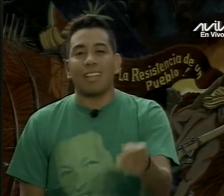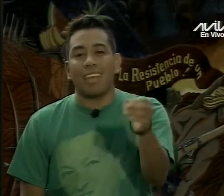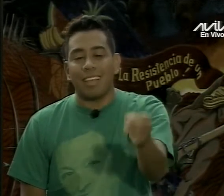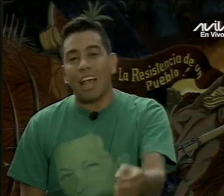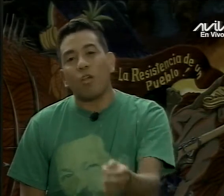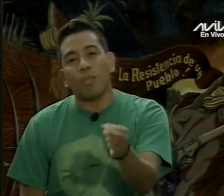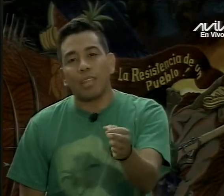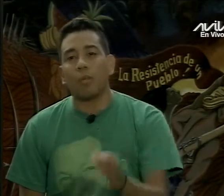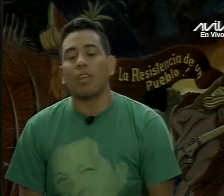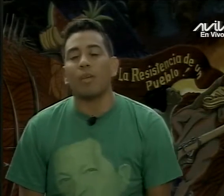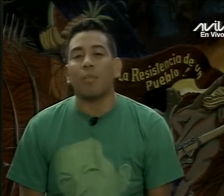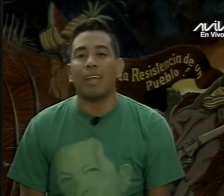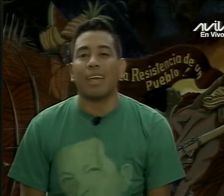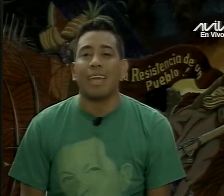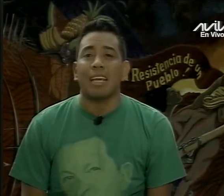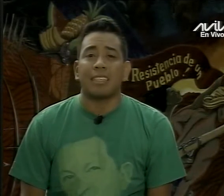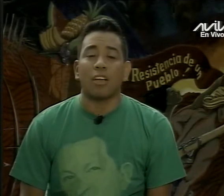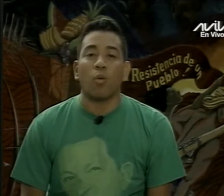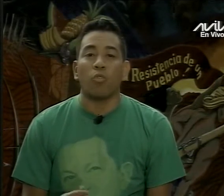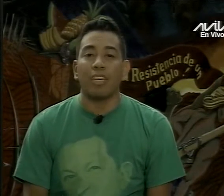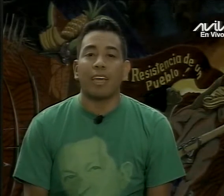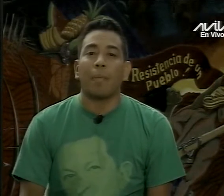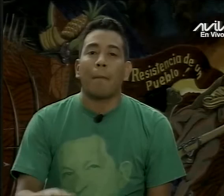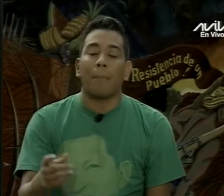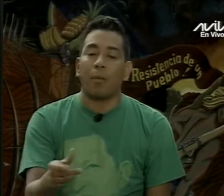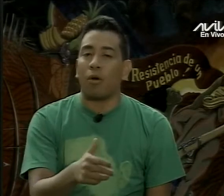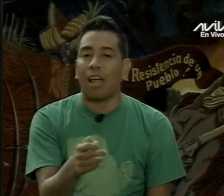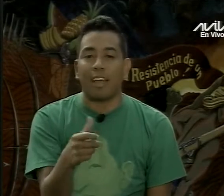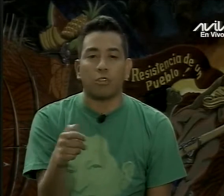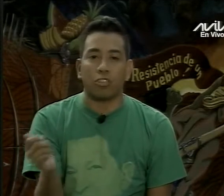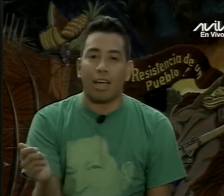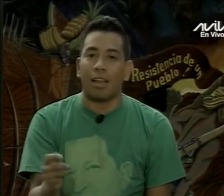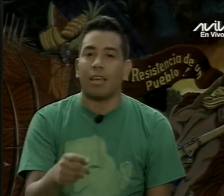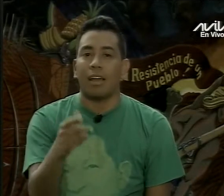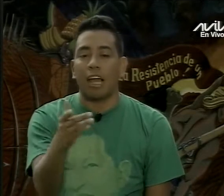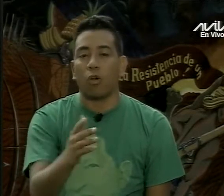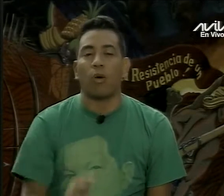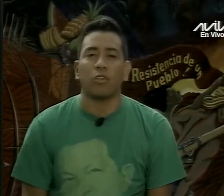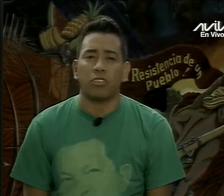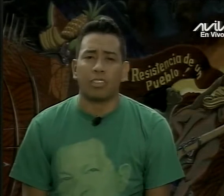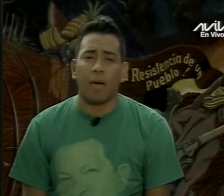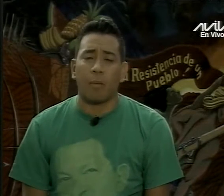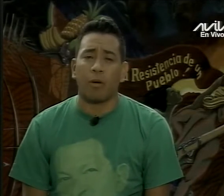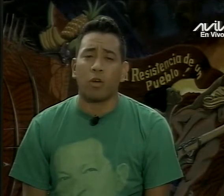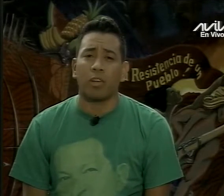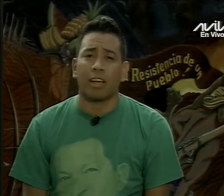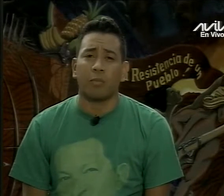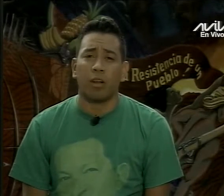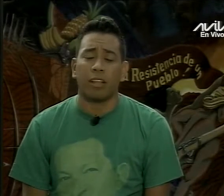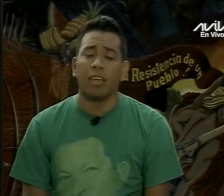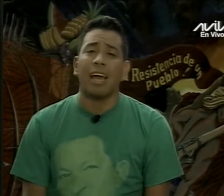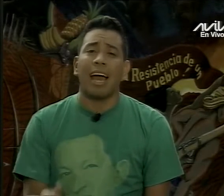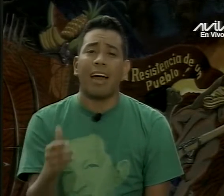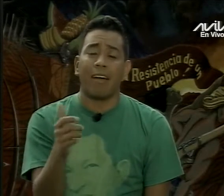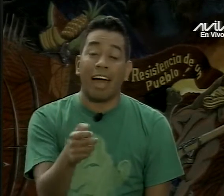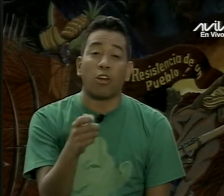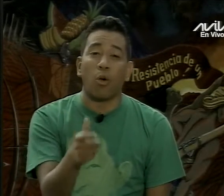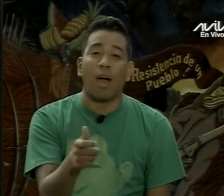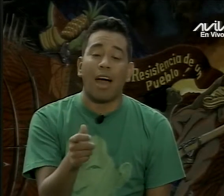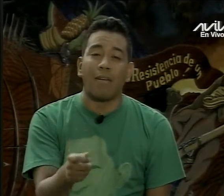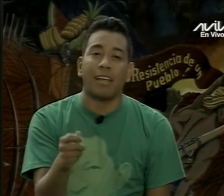Sin embargo, también desde ya los invitamos también para que se comuniquen por las redes sociales. arroba yosecchaves, pueden comunicarse por allí,